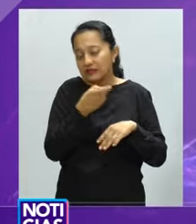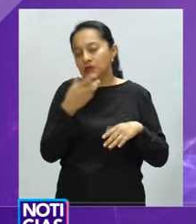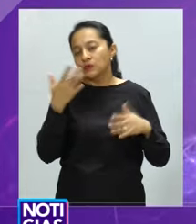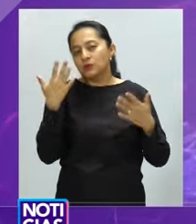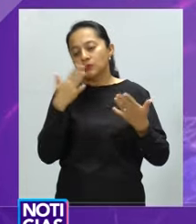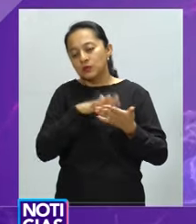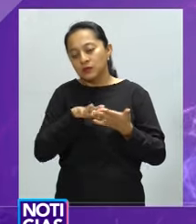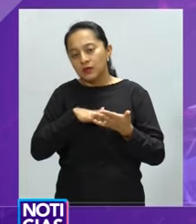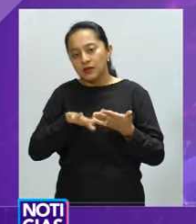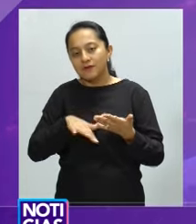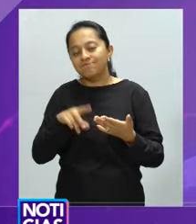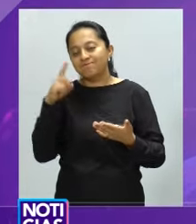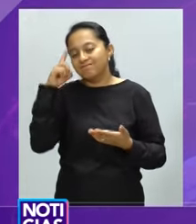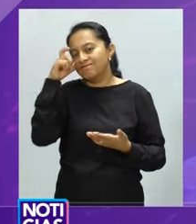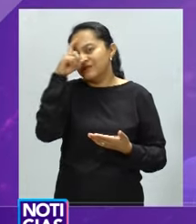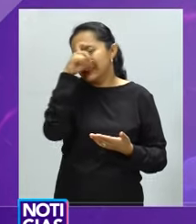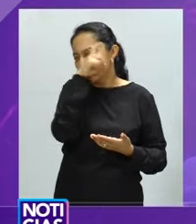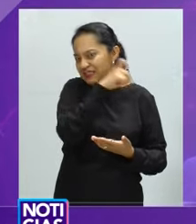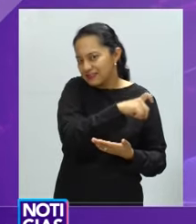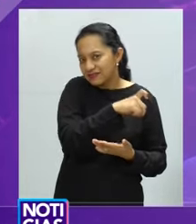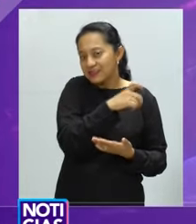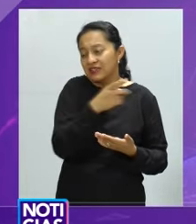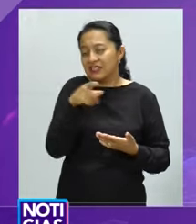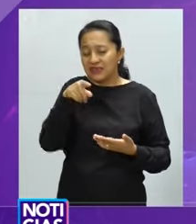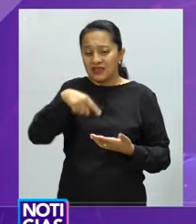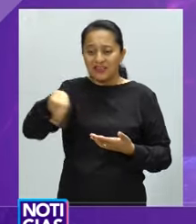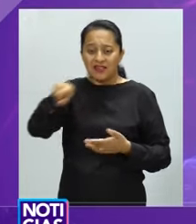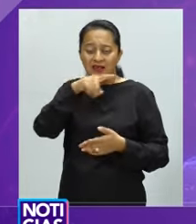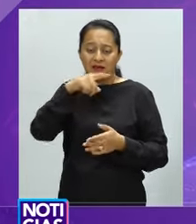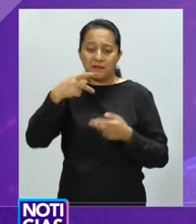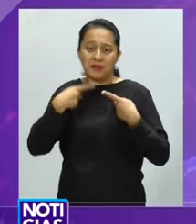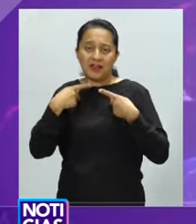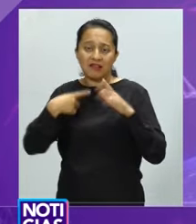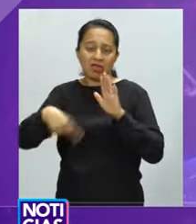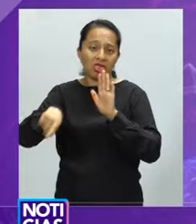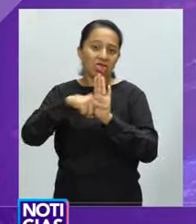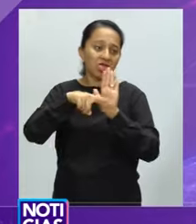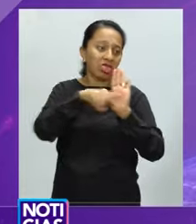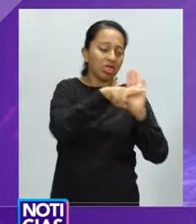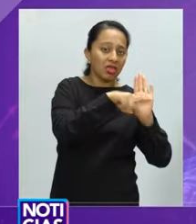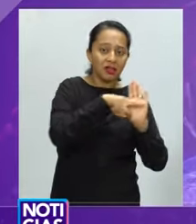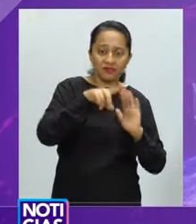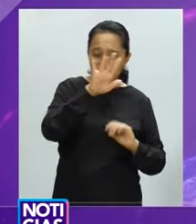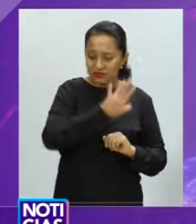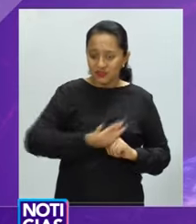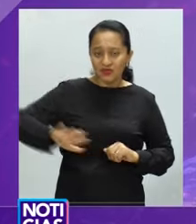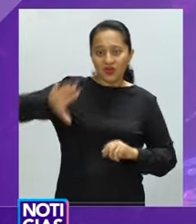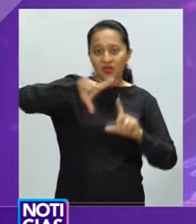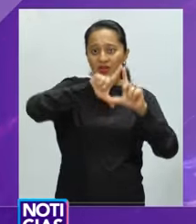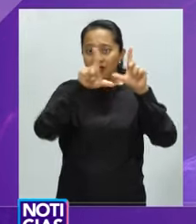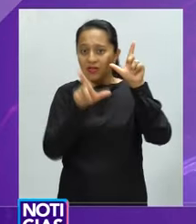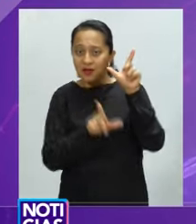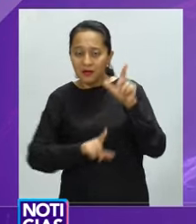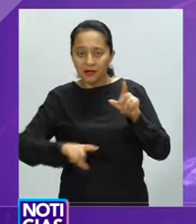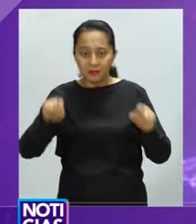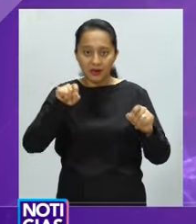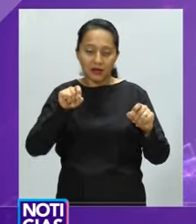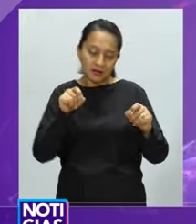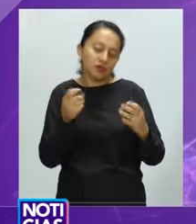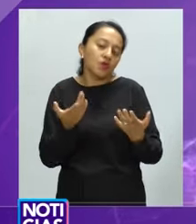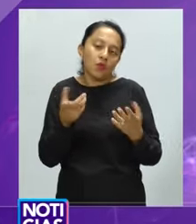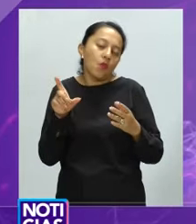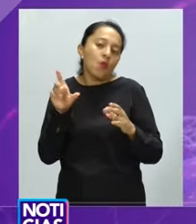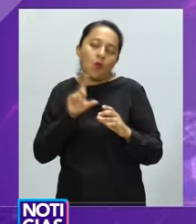intente revertir las reacciones negativas que causó en el país y en el mundo con el encuentro que sostuvo con Trump. Ante los